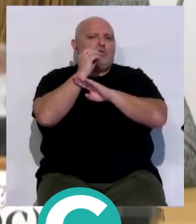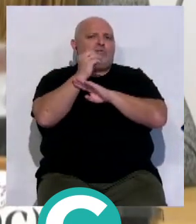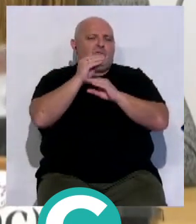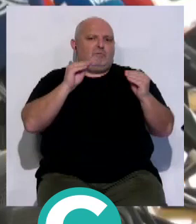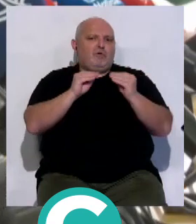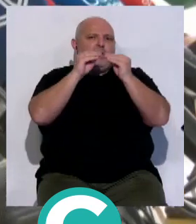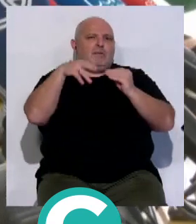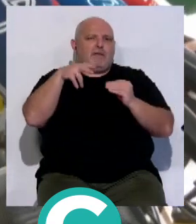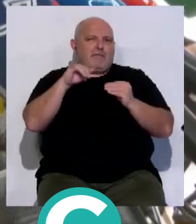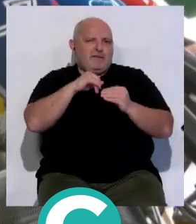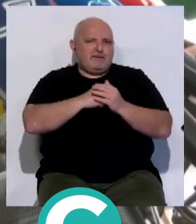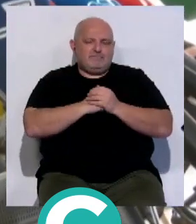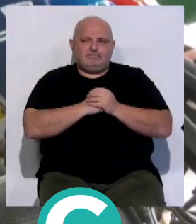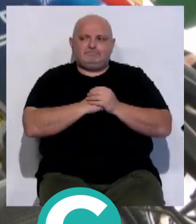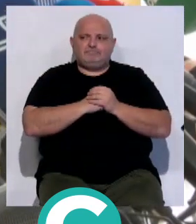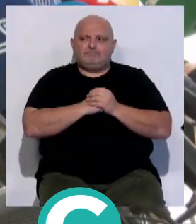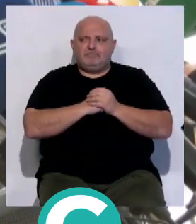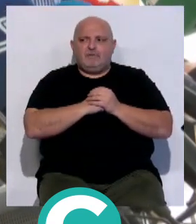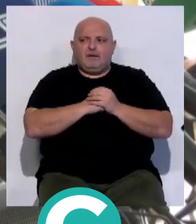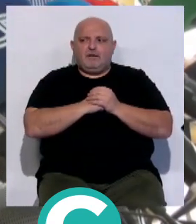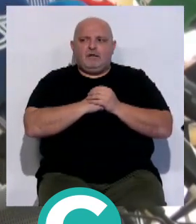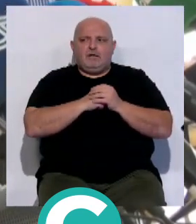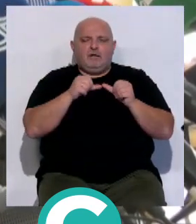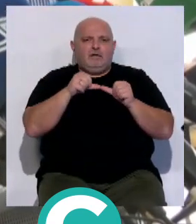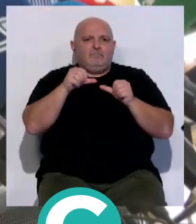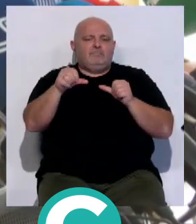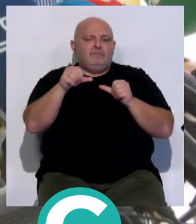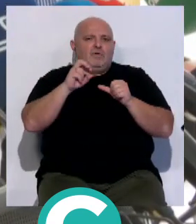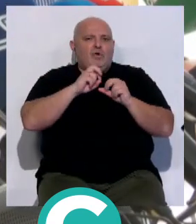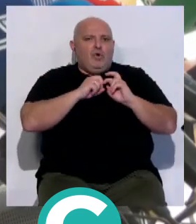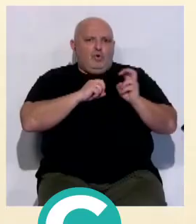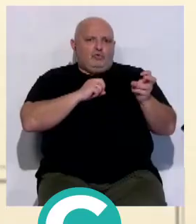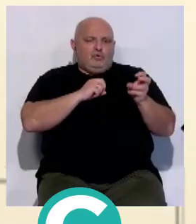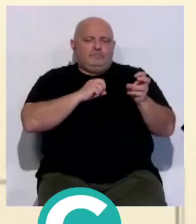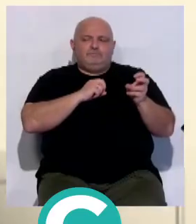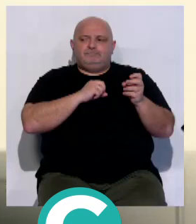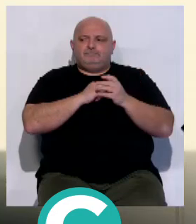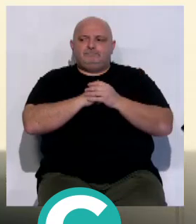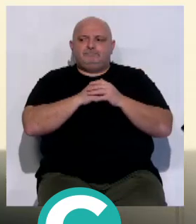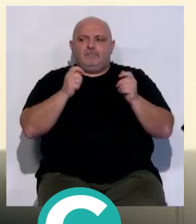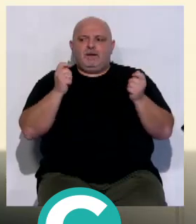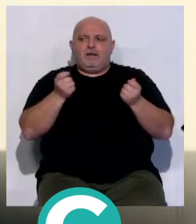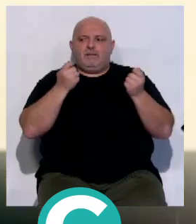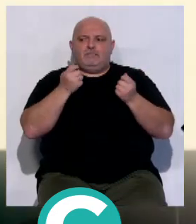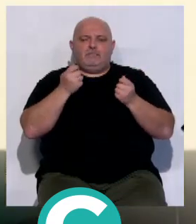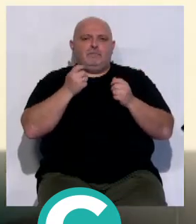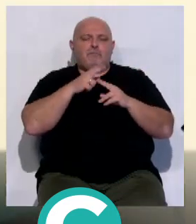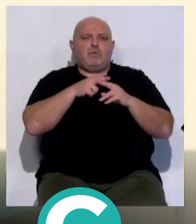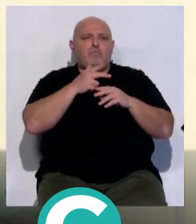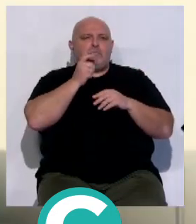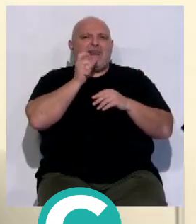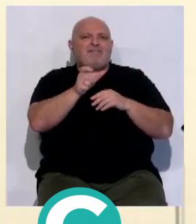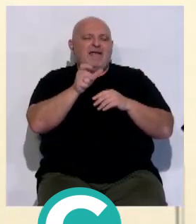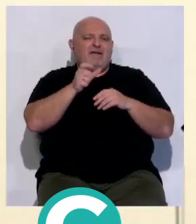tiempo en Miami. En breve pondremos en marcha la campaña de Pon una palabra en tu